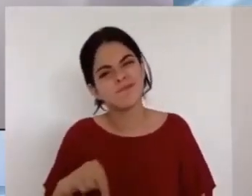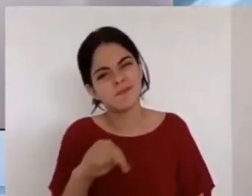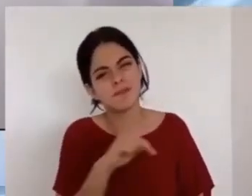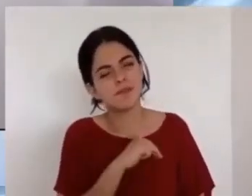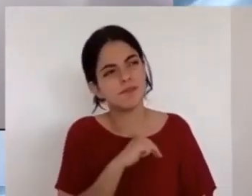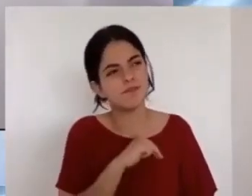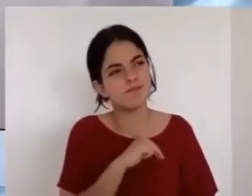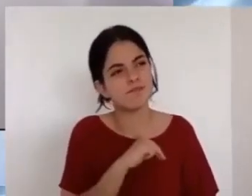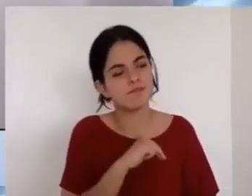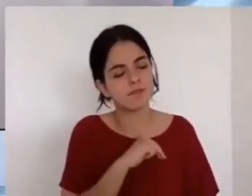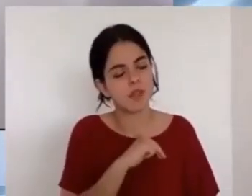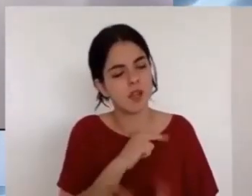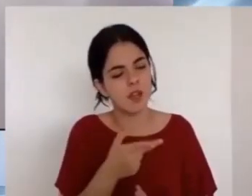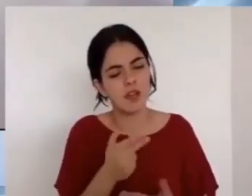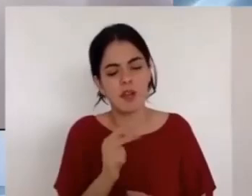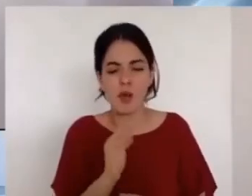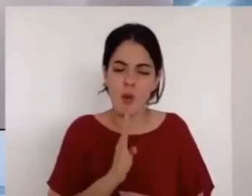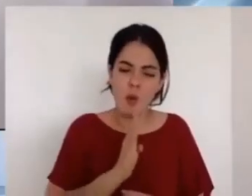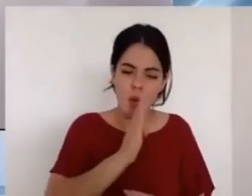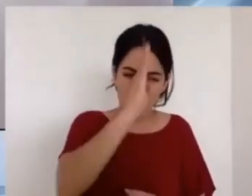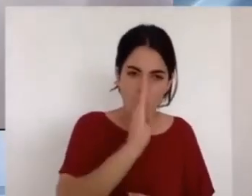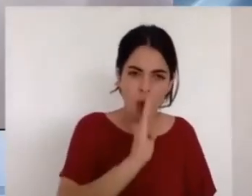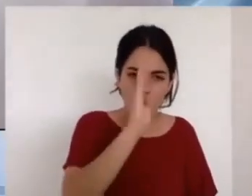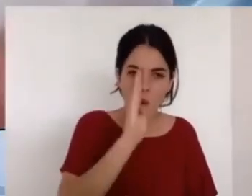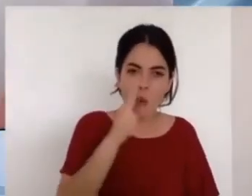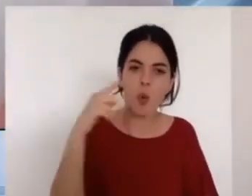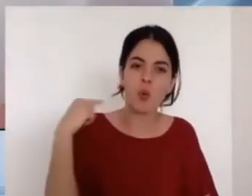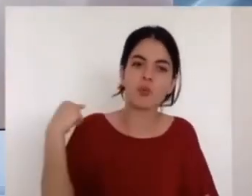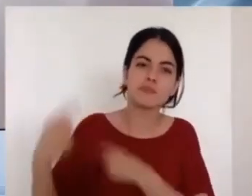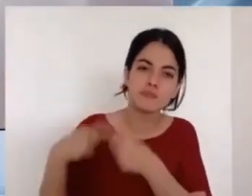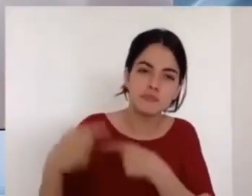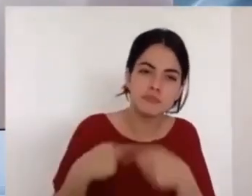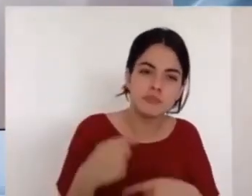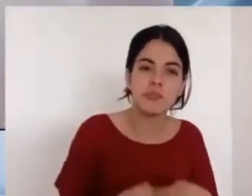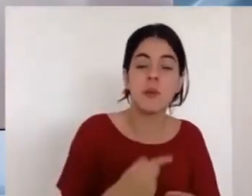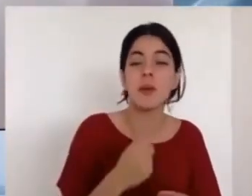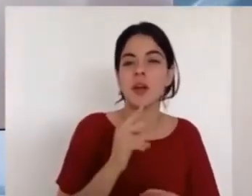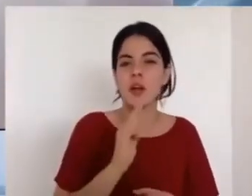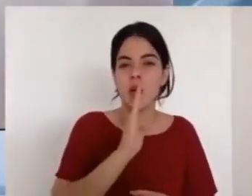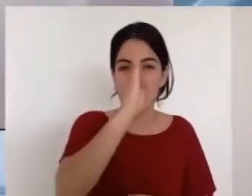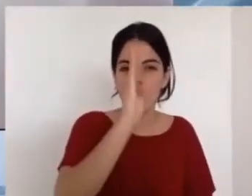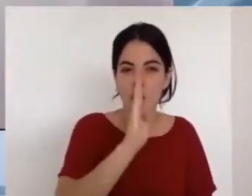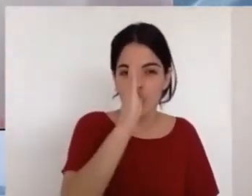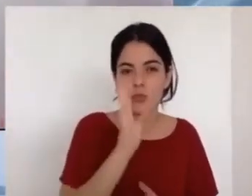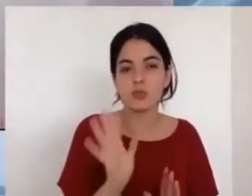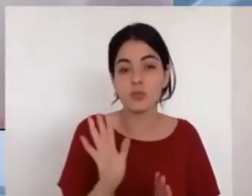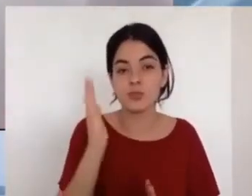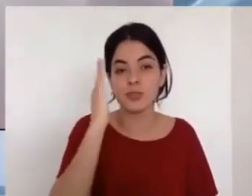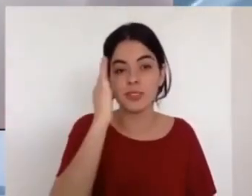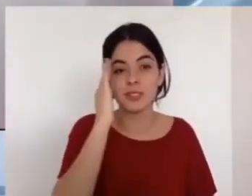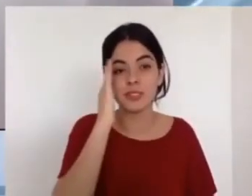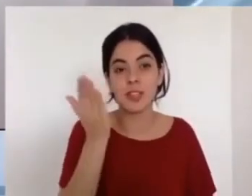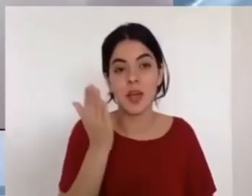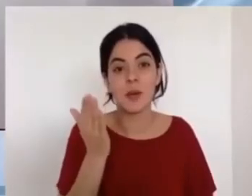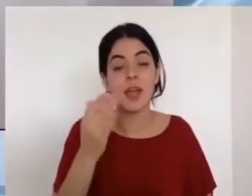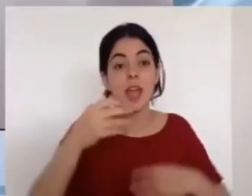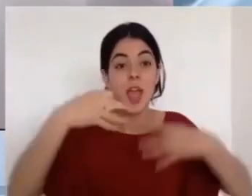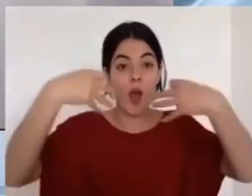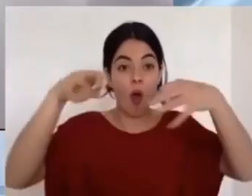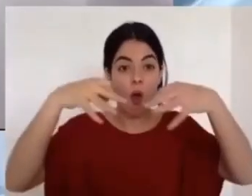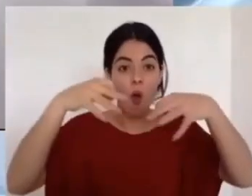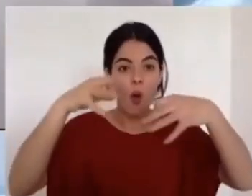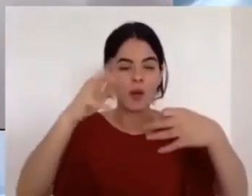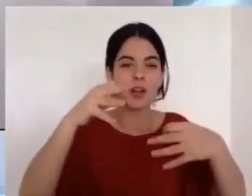costumbre de escribir en pequeñas hojas de papel las peticiones que tenemos.